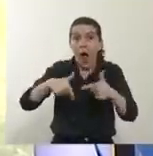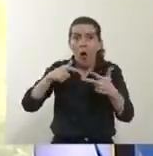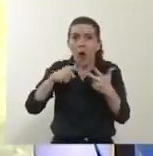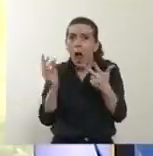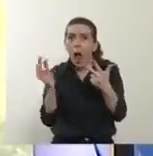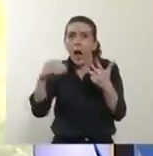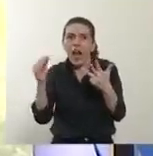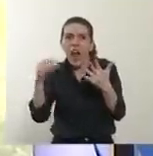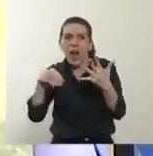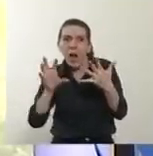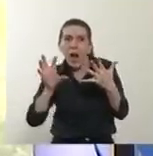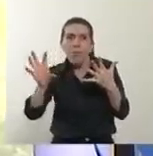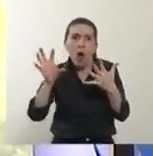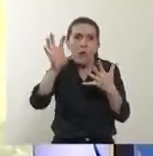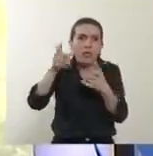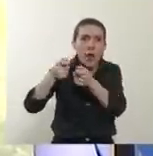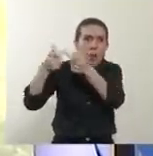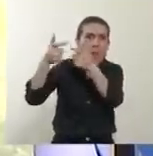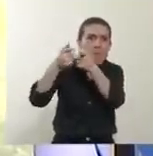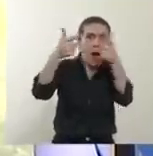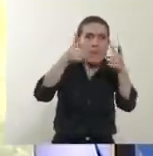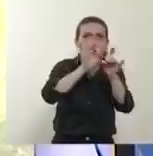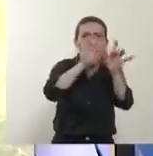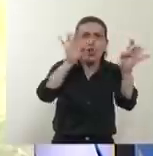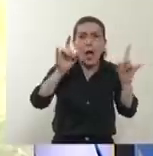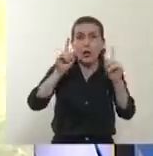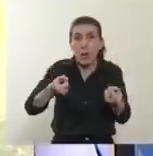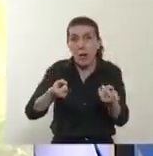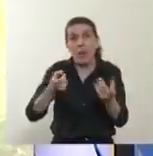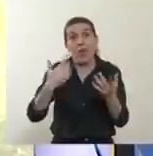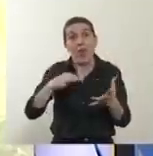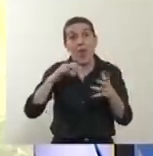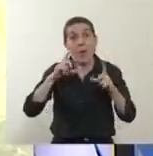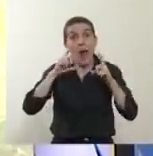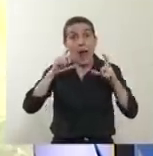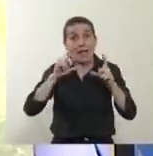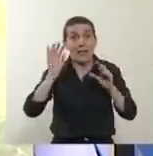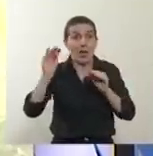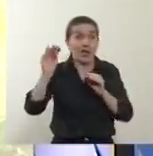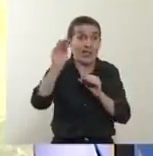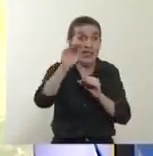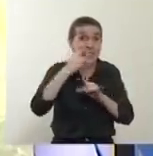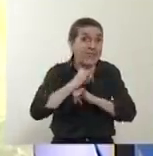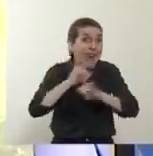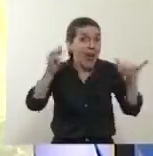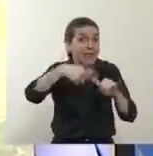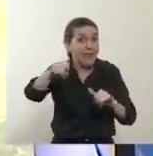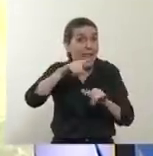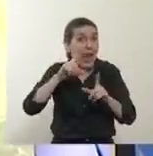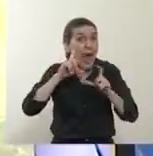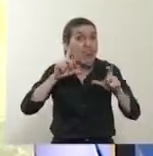y entonces tenemos que llamar la atención de lo que nos está pasando.